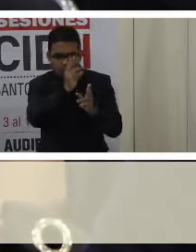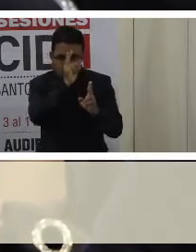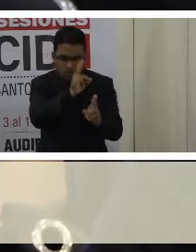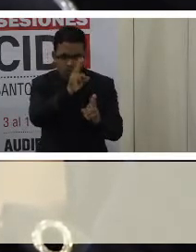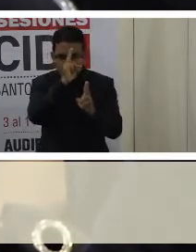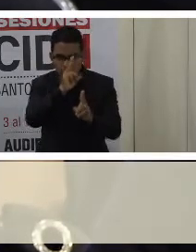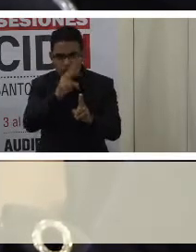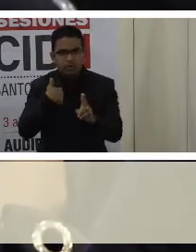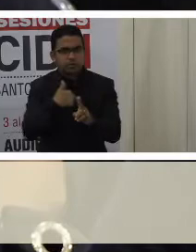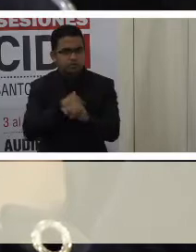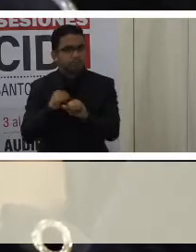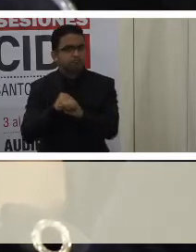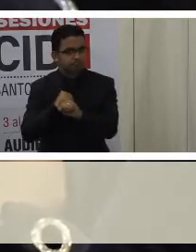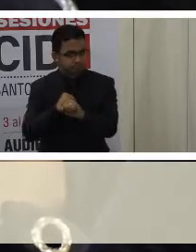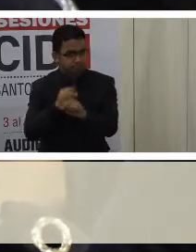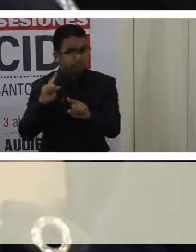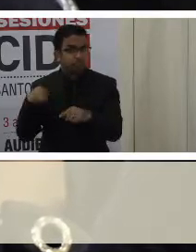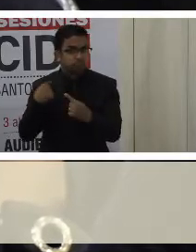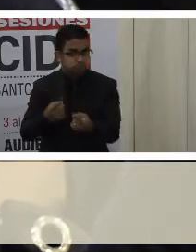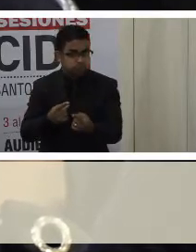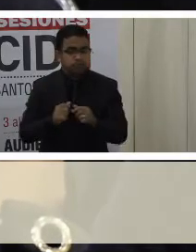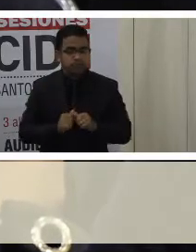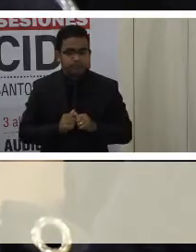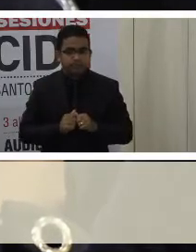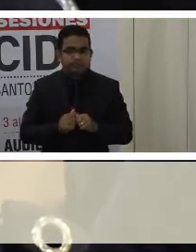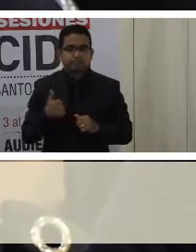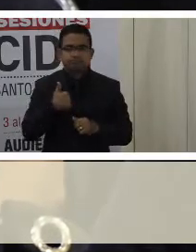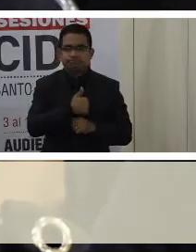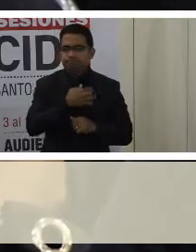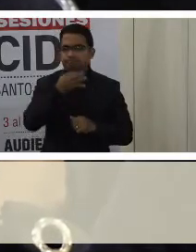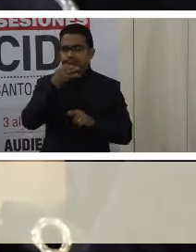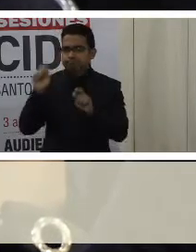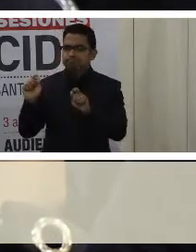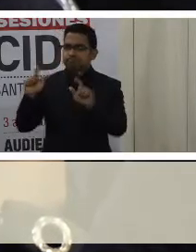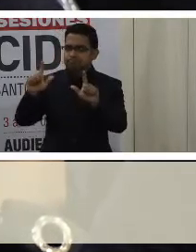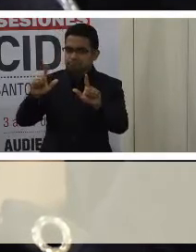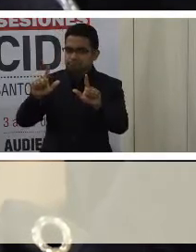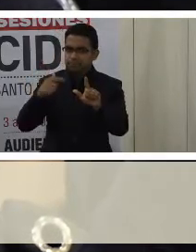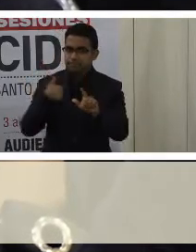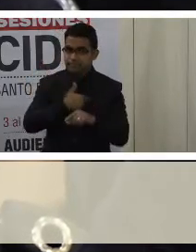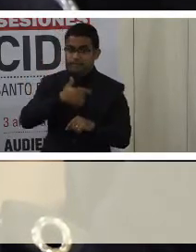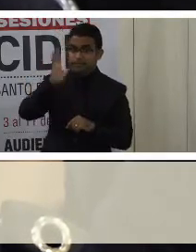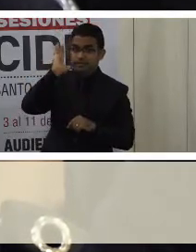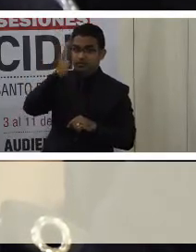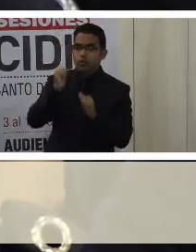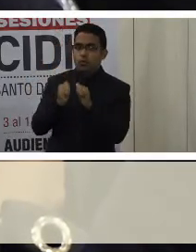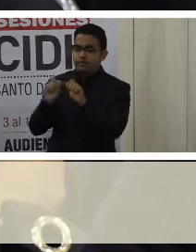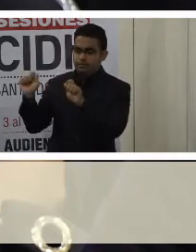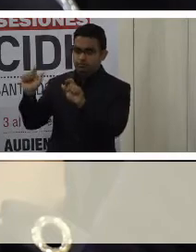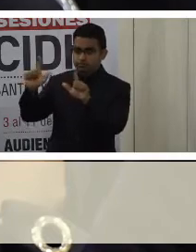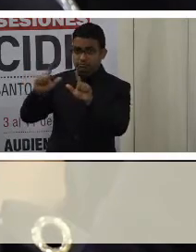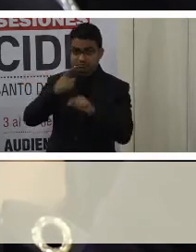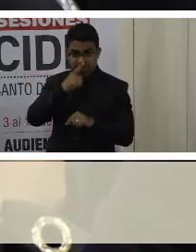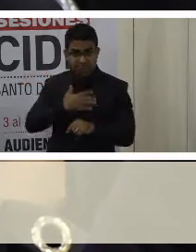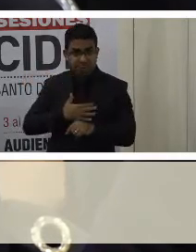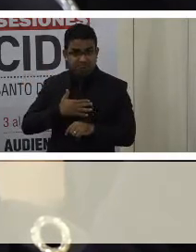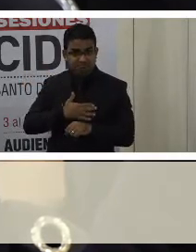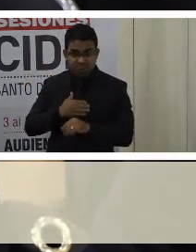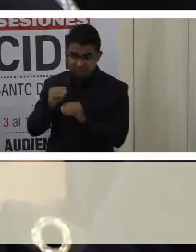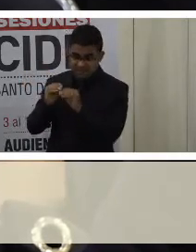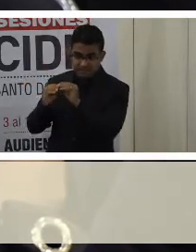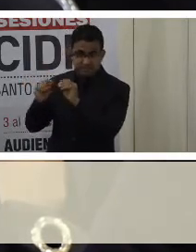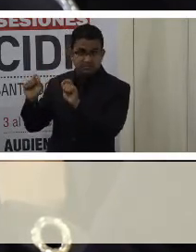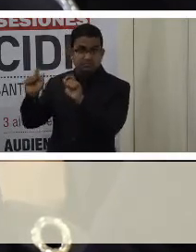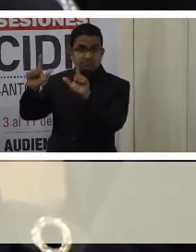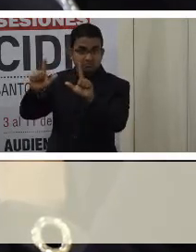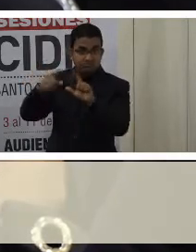Tenemos una presentación que vamos a utilizar para acompañar esta intervención. Pedimos que nos ayuden con ese